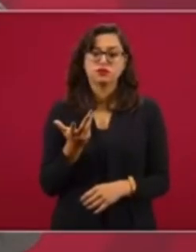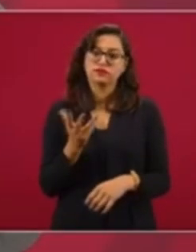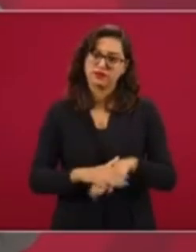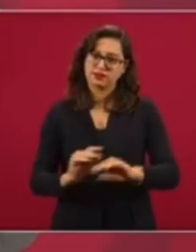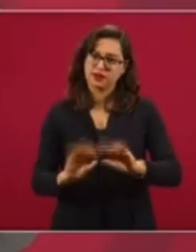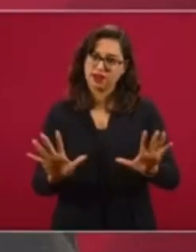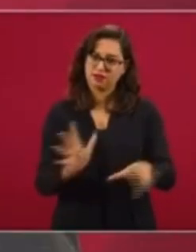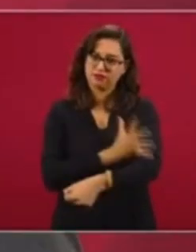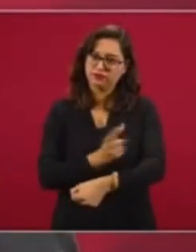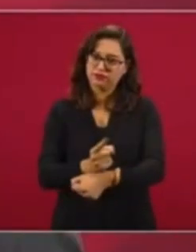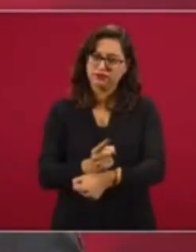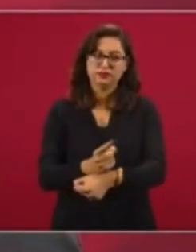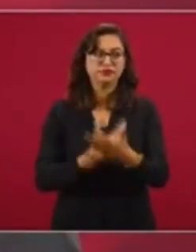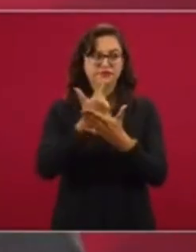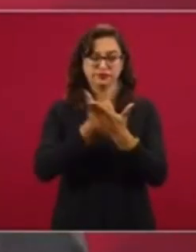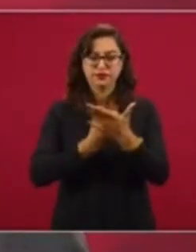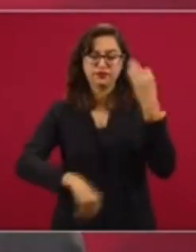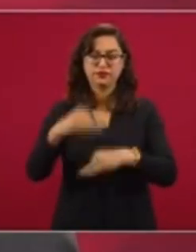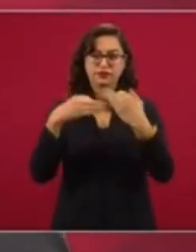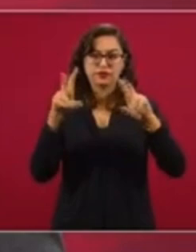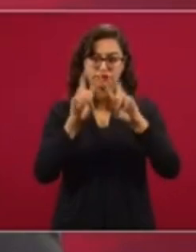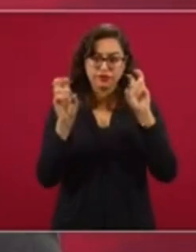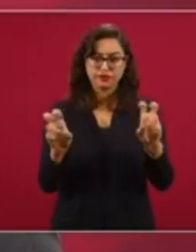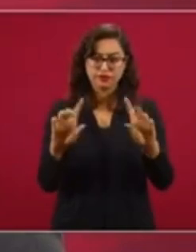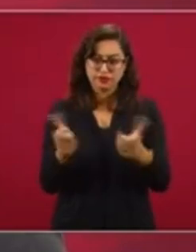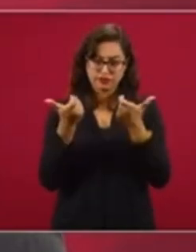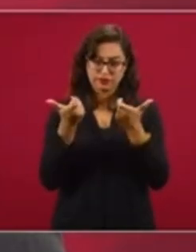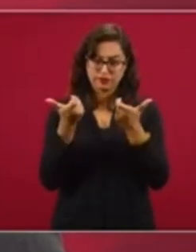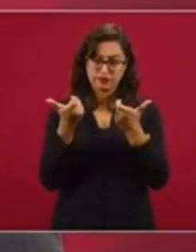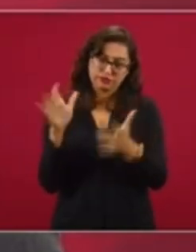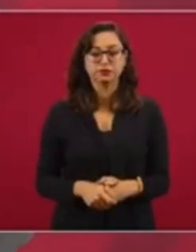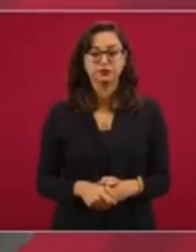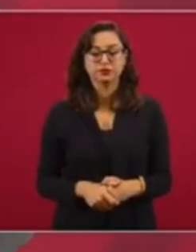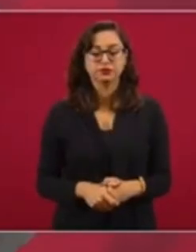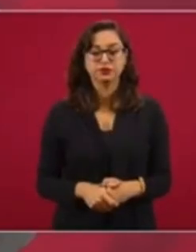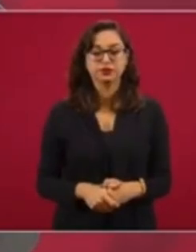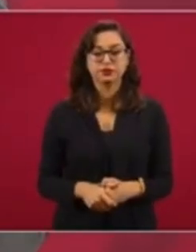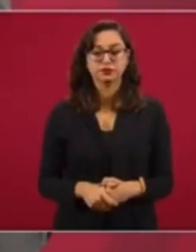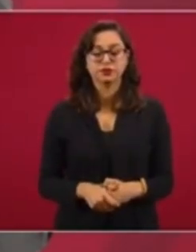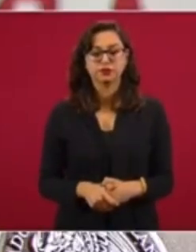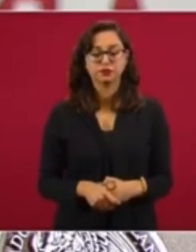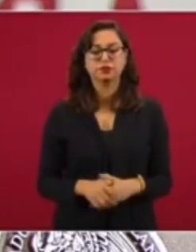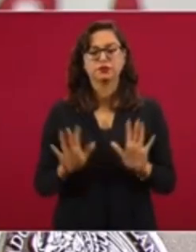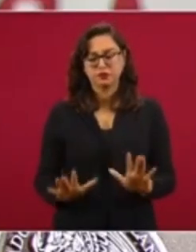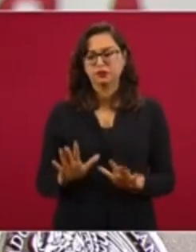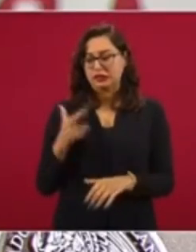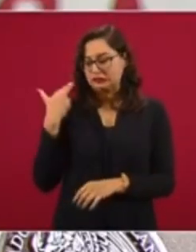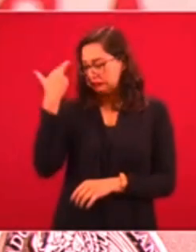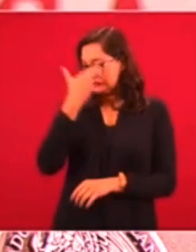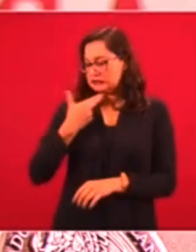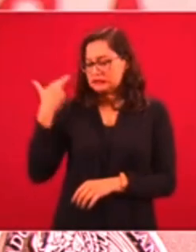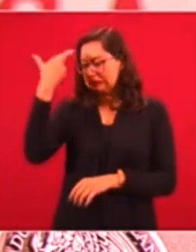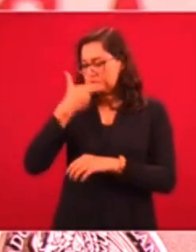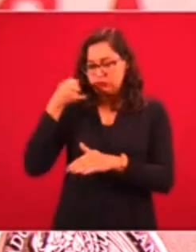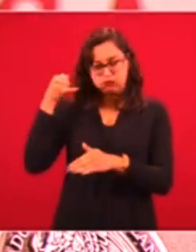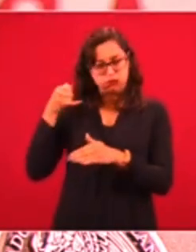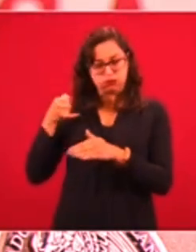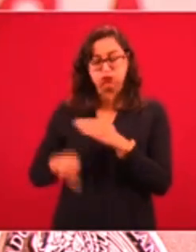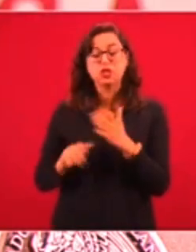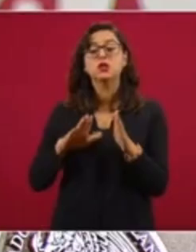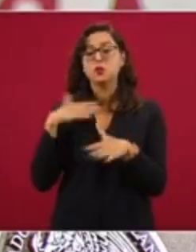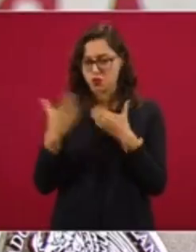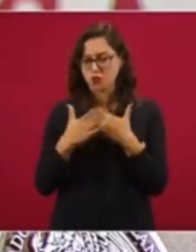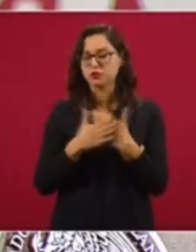transparente todo lo que tiene que ver con el dinero del presupuesto. Vamos a hacer una revisión muy pronto, de todos los creados,